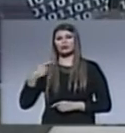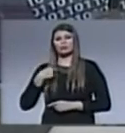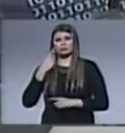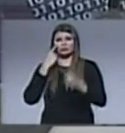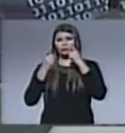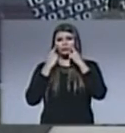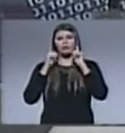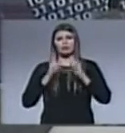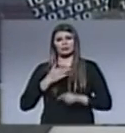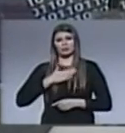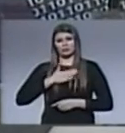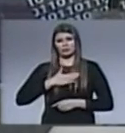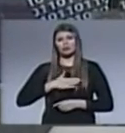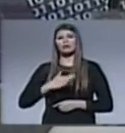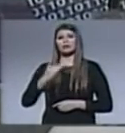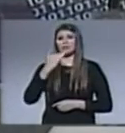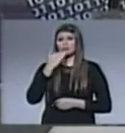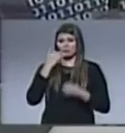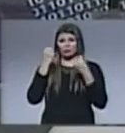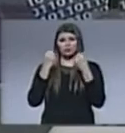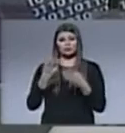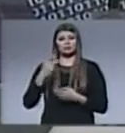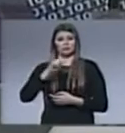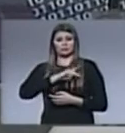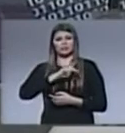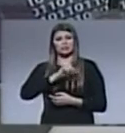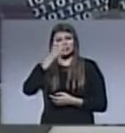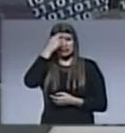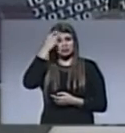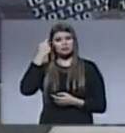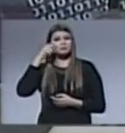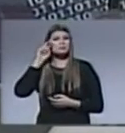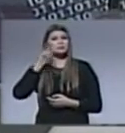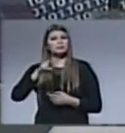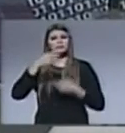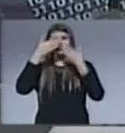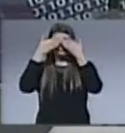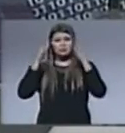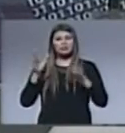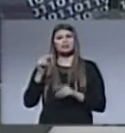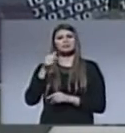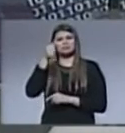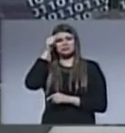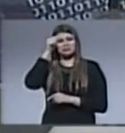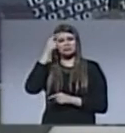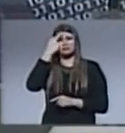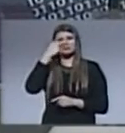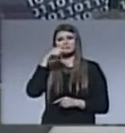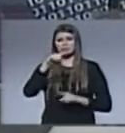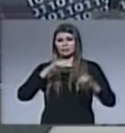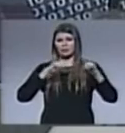y por lo que acepta. El criterio del cristiano para este discernimiento acerca de sus líderes